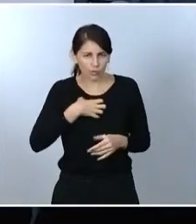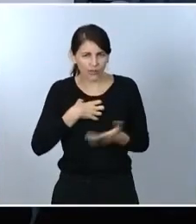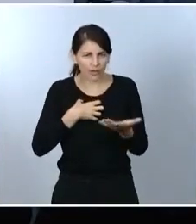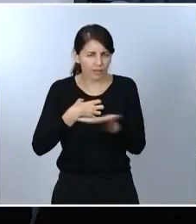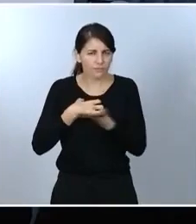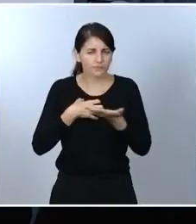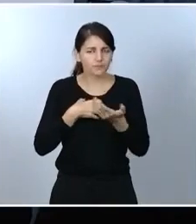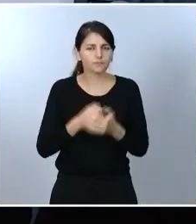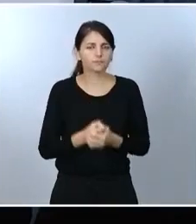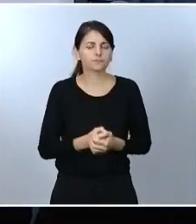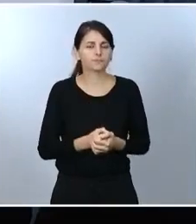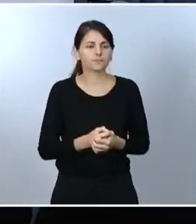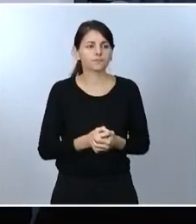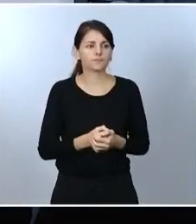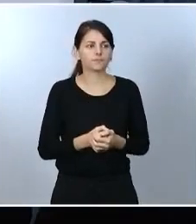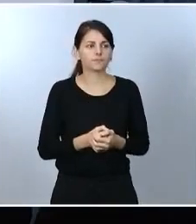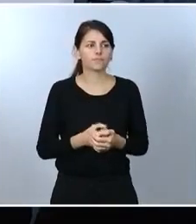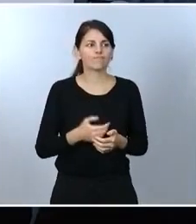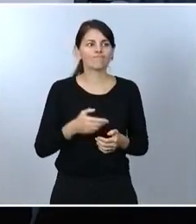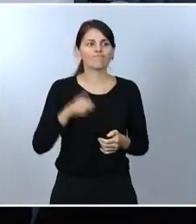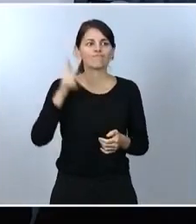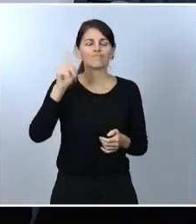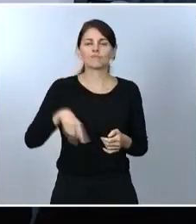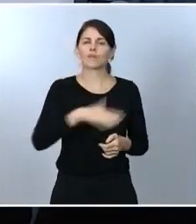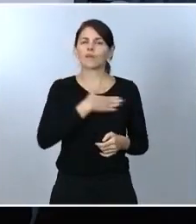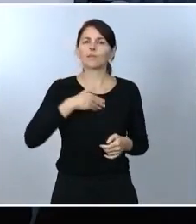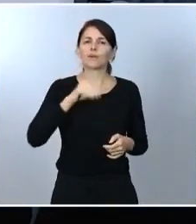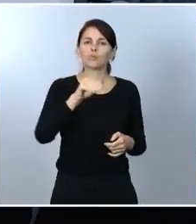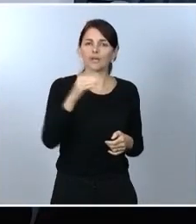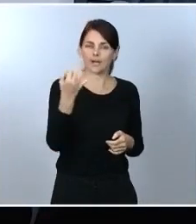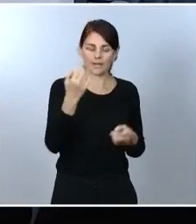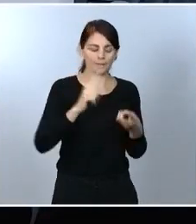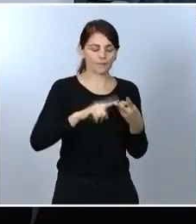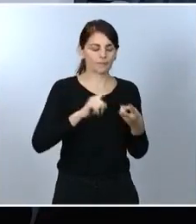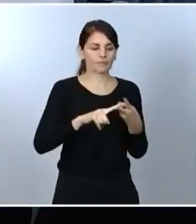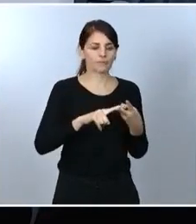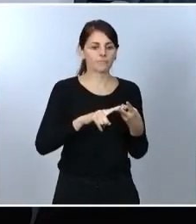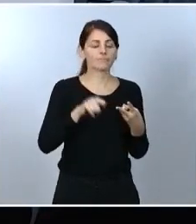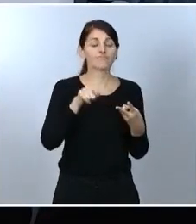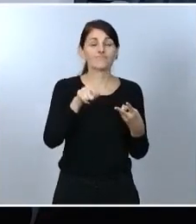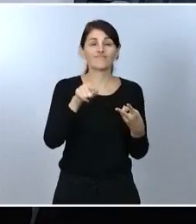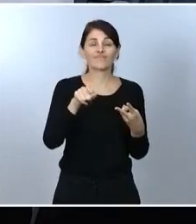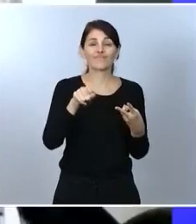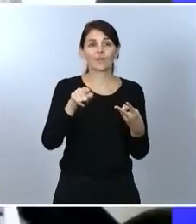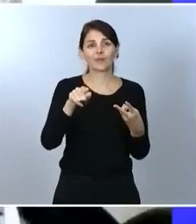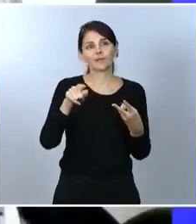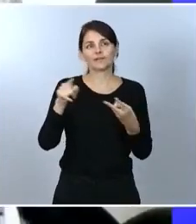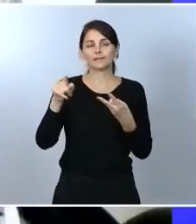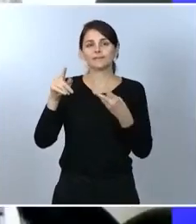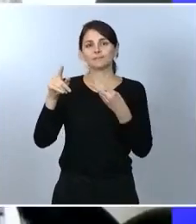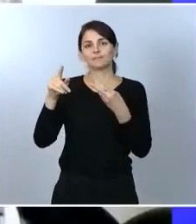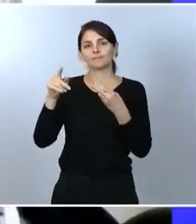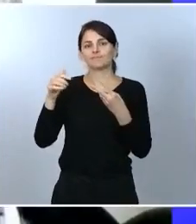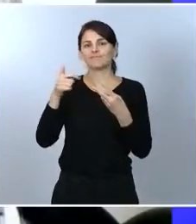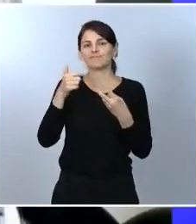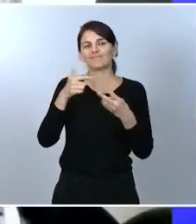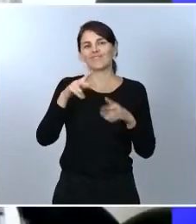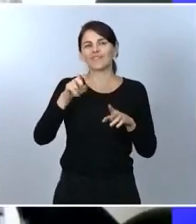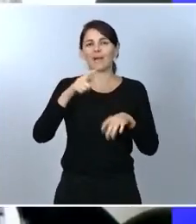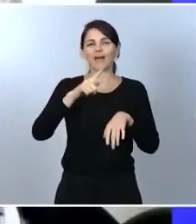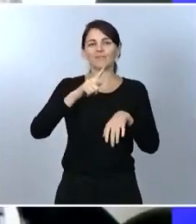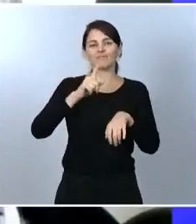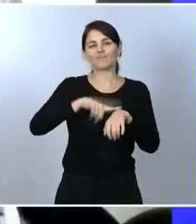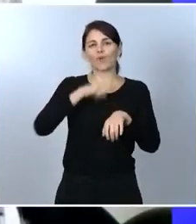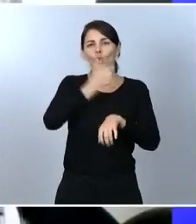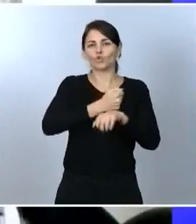estudios científicos que ponen en duda a la evidencia de los toques de queda de cara a reducir